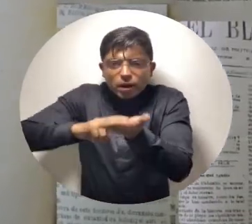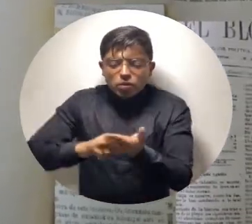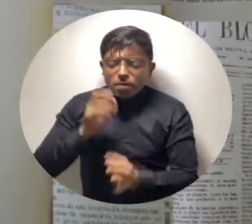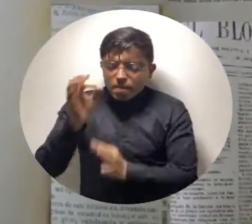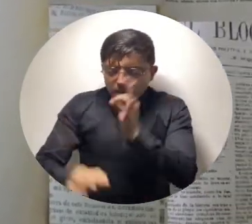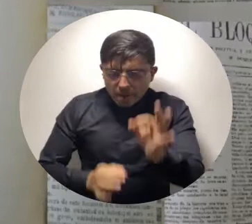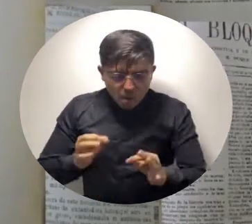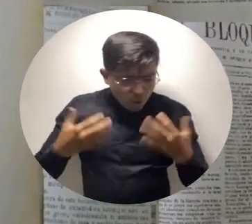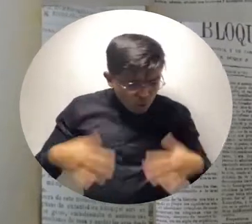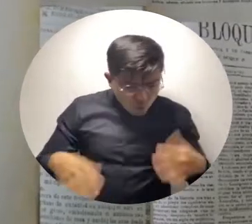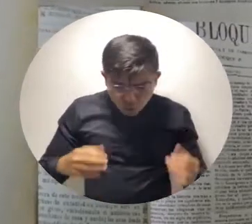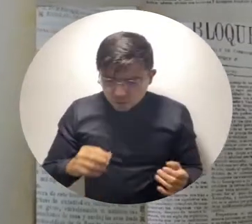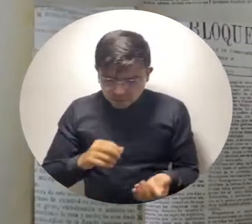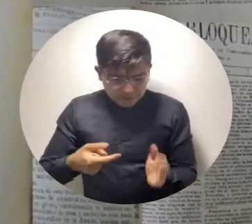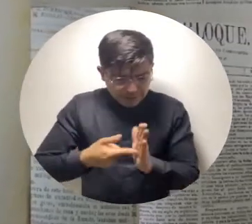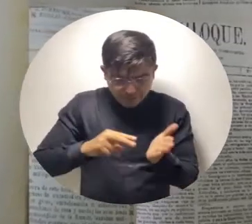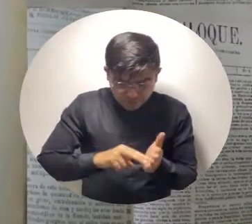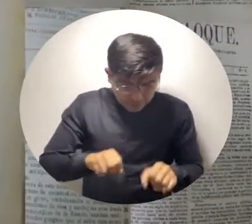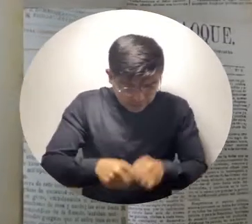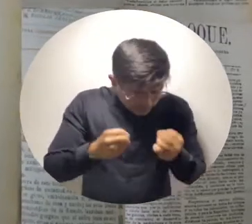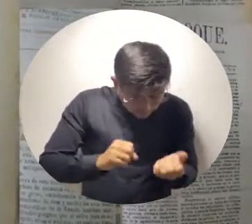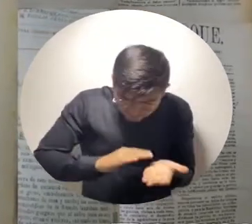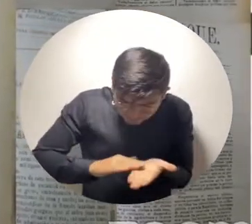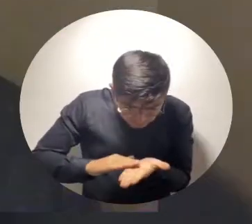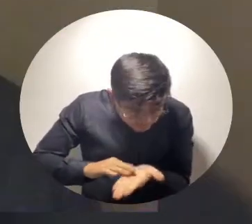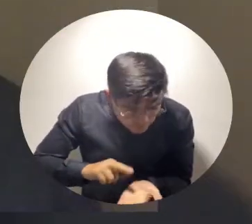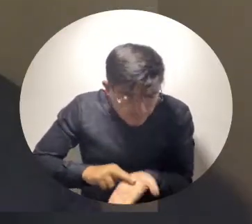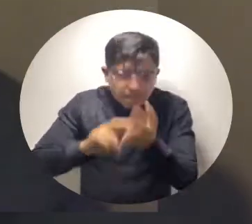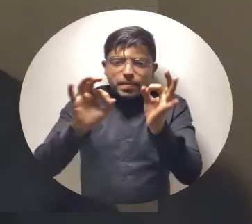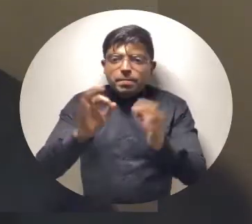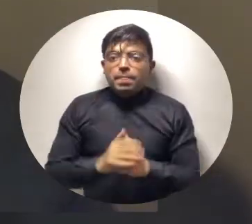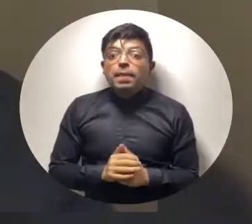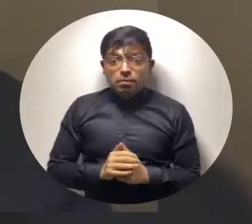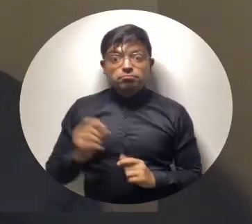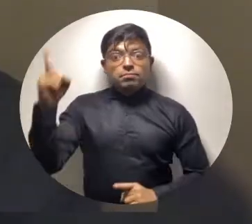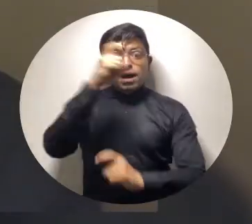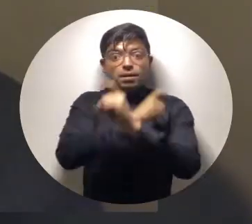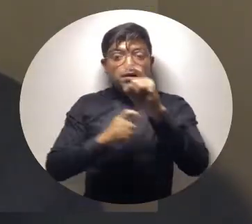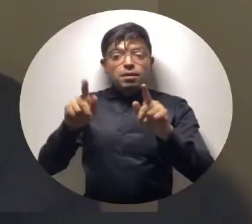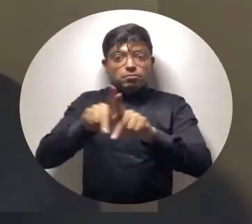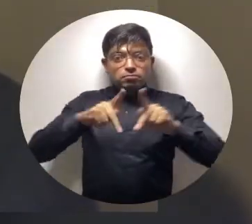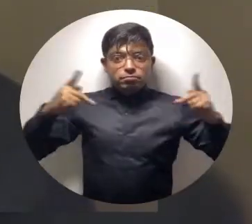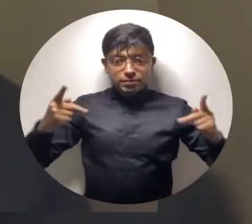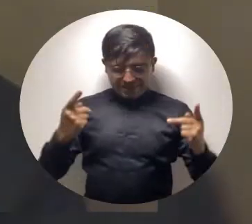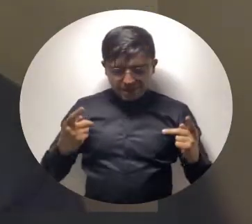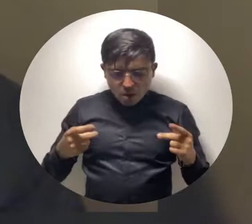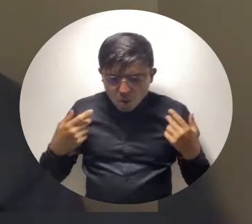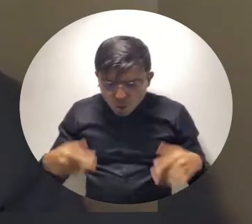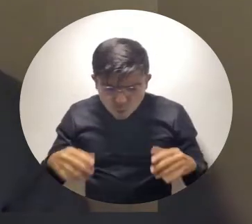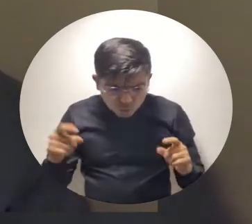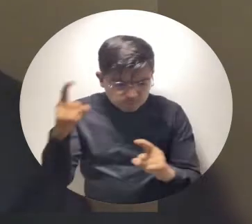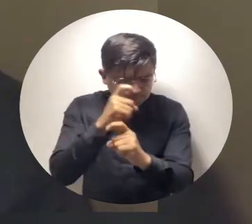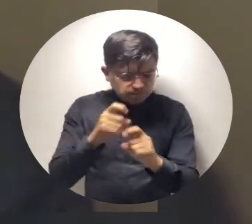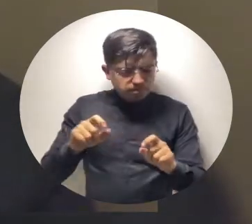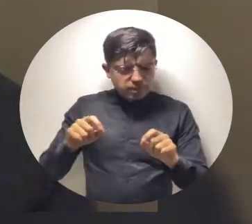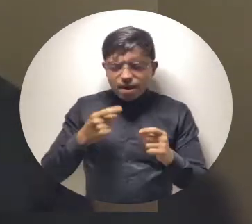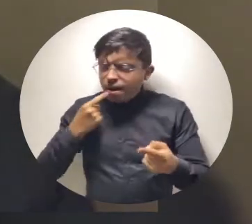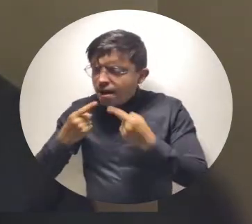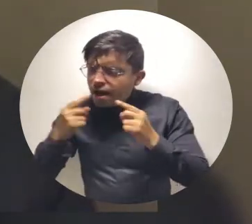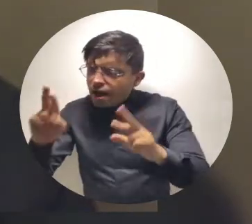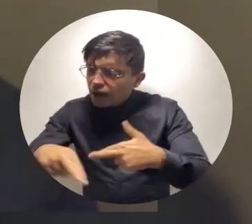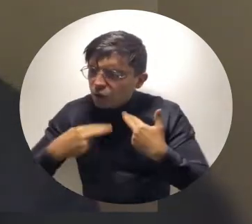conservación preventiva y de restauración. Creo que analizar la prensa en el simposio fue importante porque